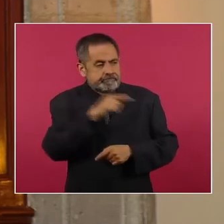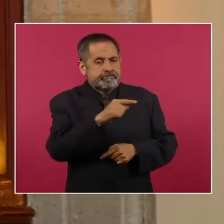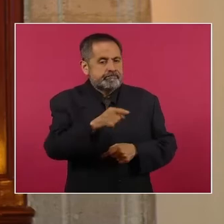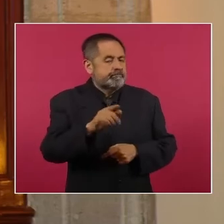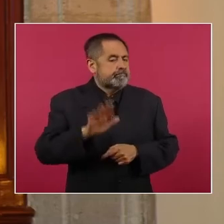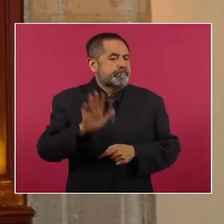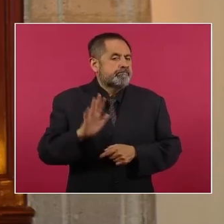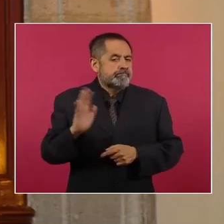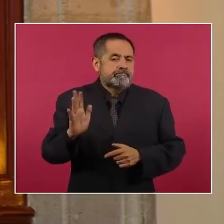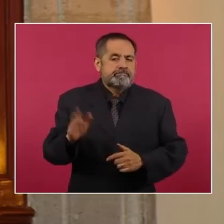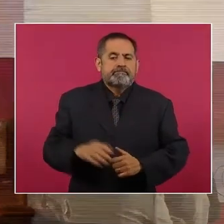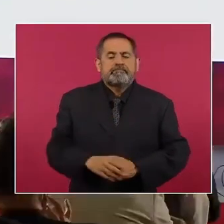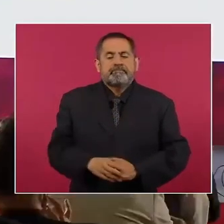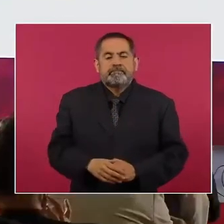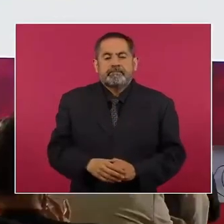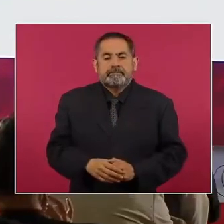último,